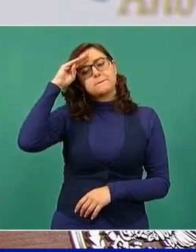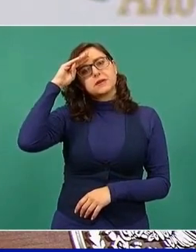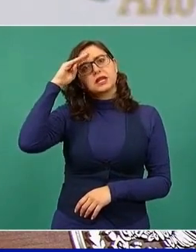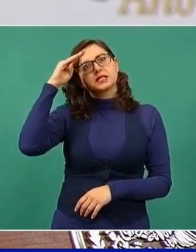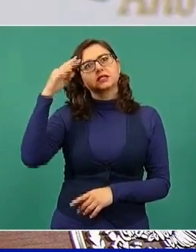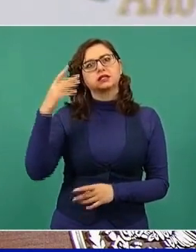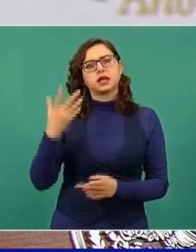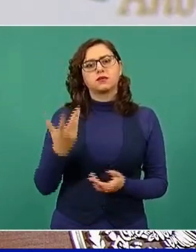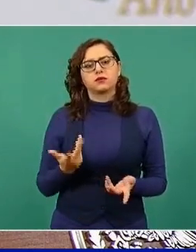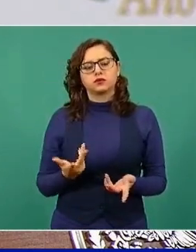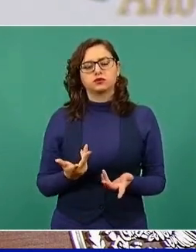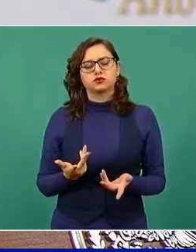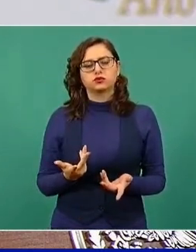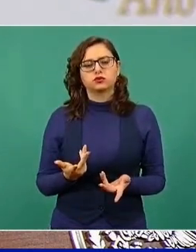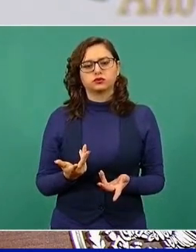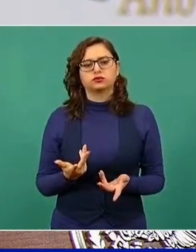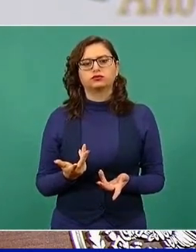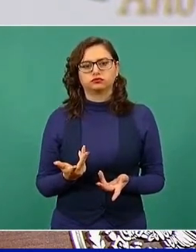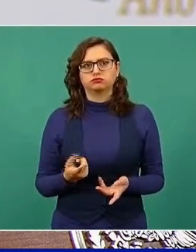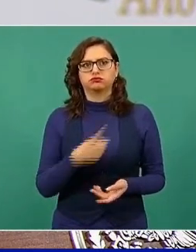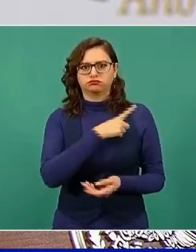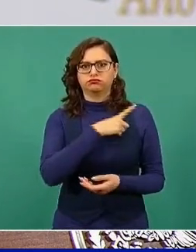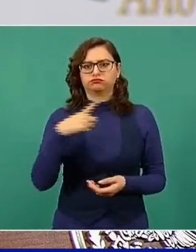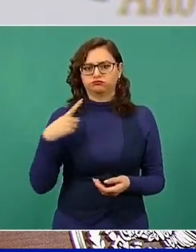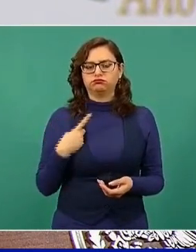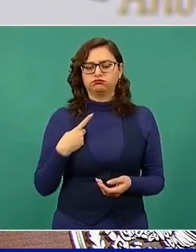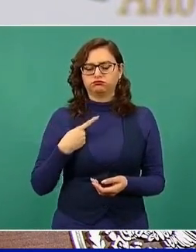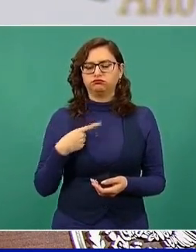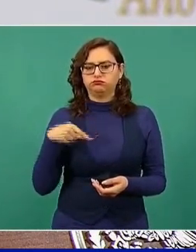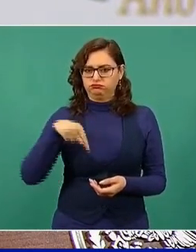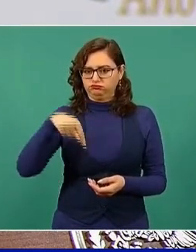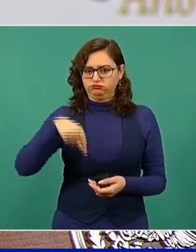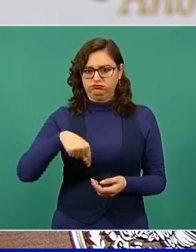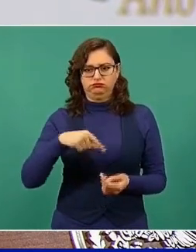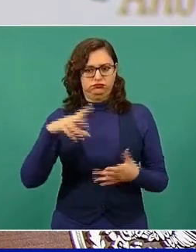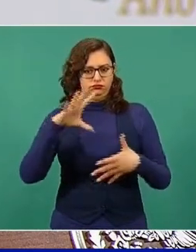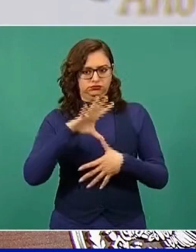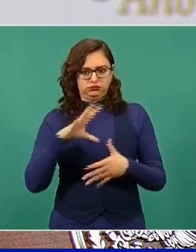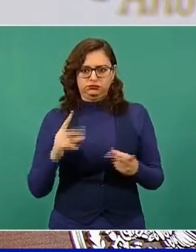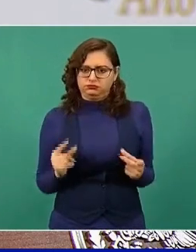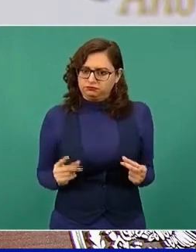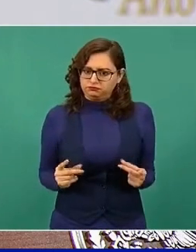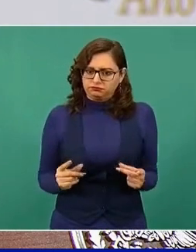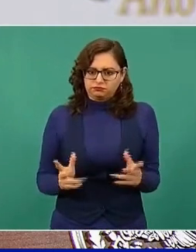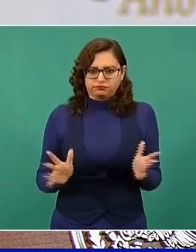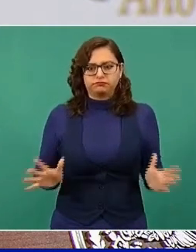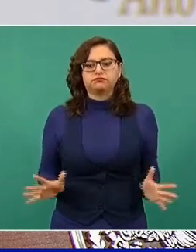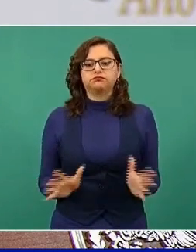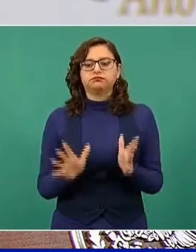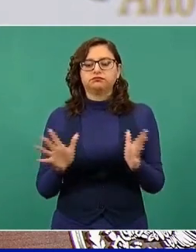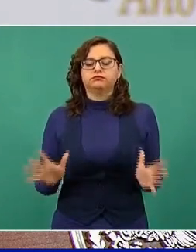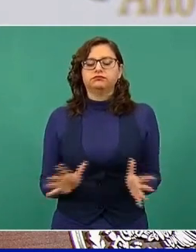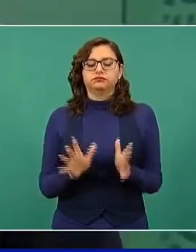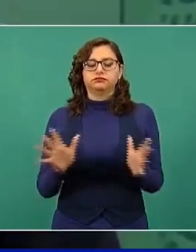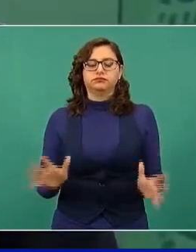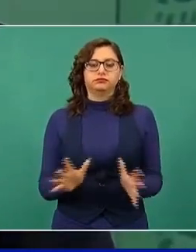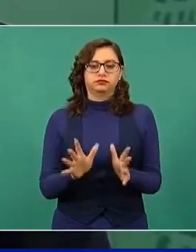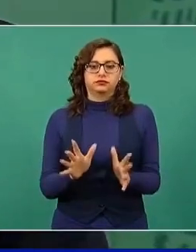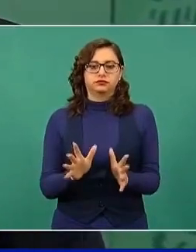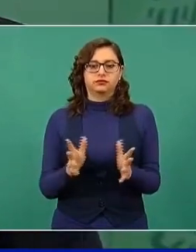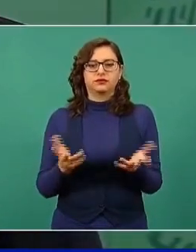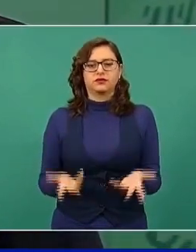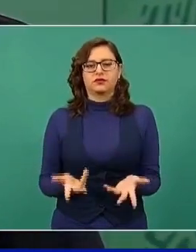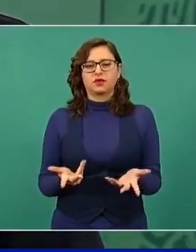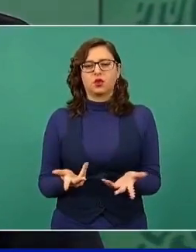impulsar este plan, porque no basta con estar haciendo